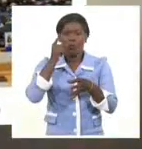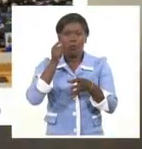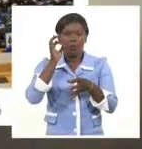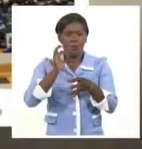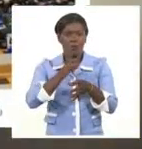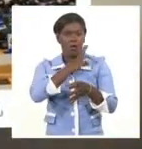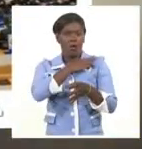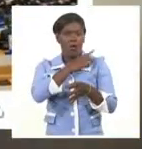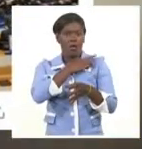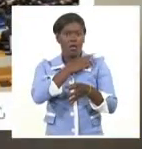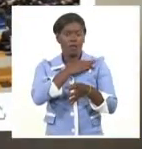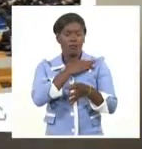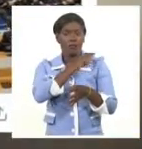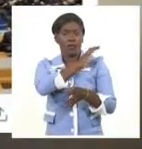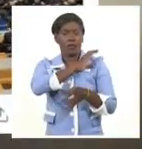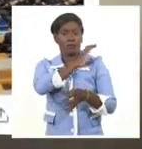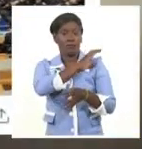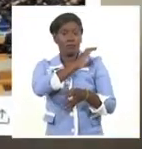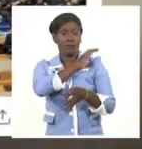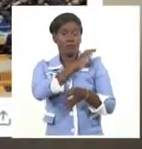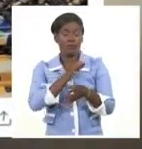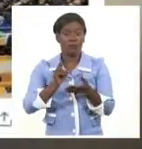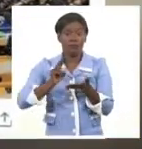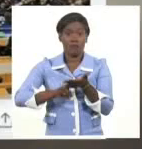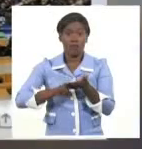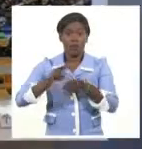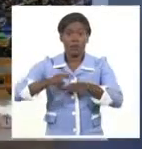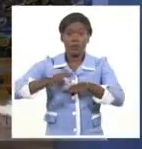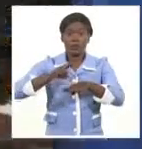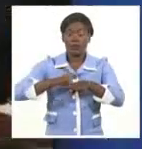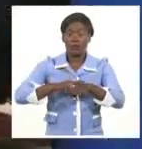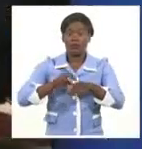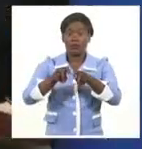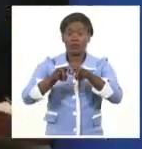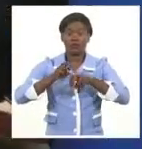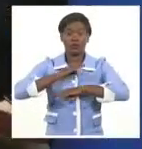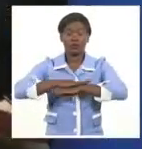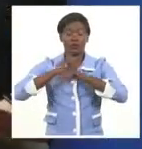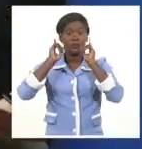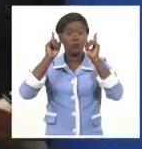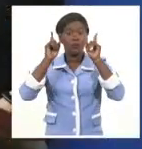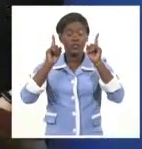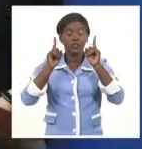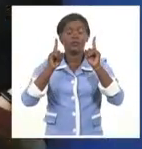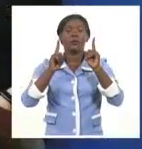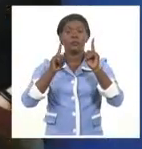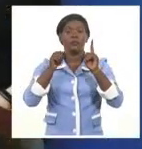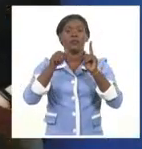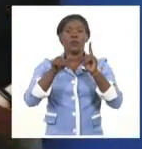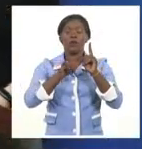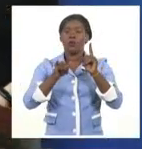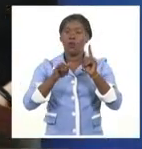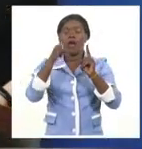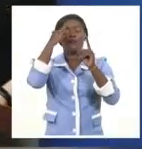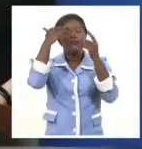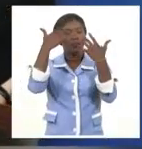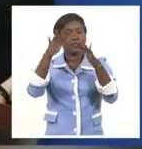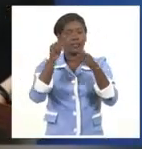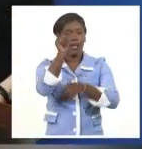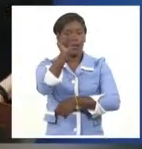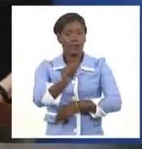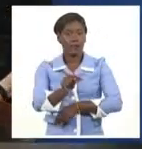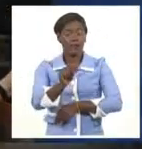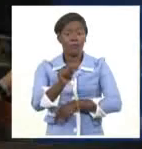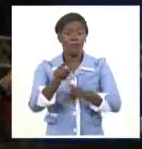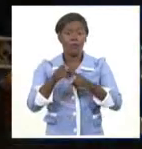Exteriores, Bruno Rodríguez Parrilla, y la Secretaria General de la Federación de Mujeres Cubanas, Teresa Amarelle Bohué, también se sumaron a la felicitación a la